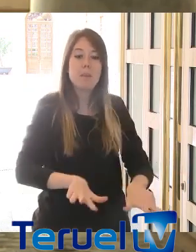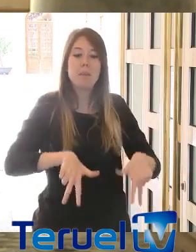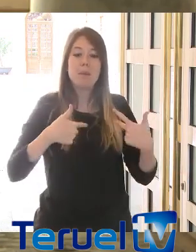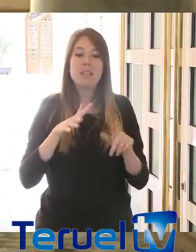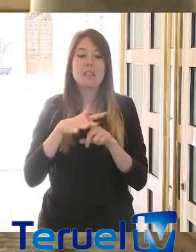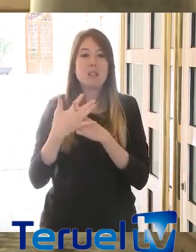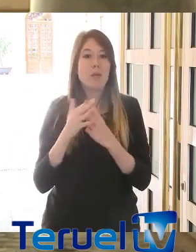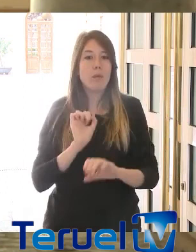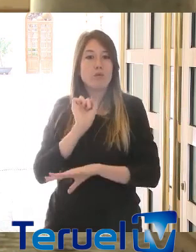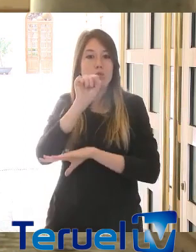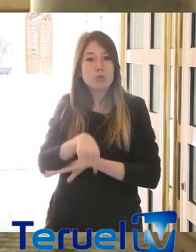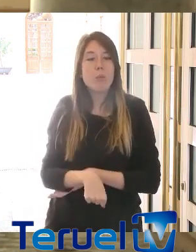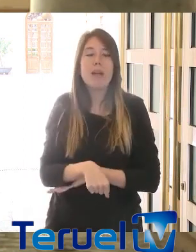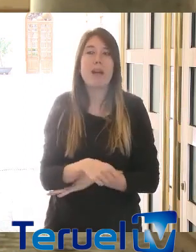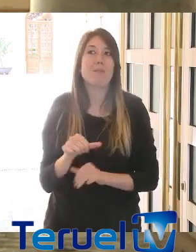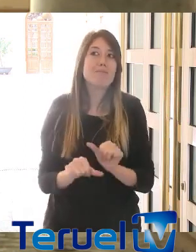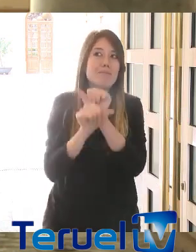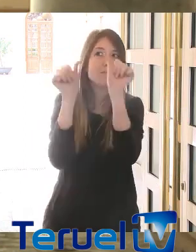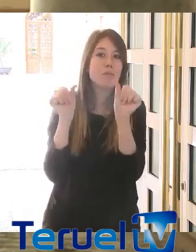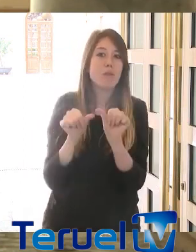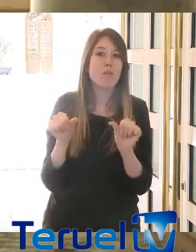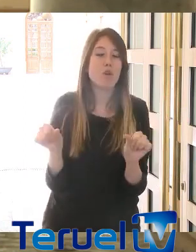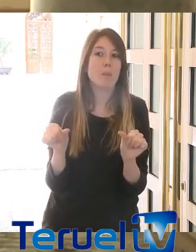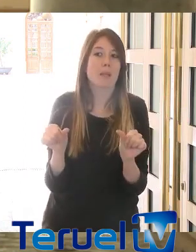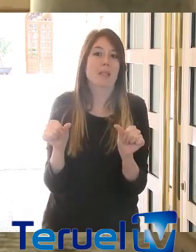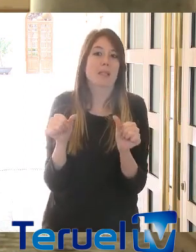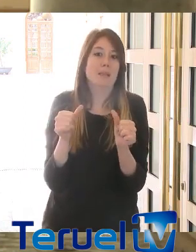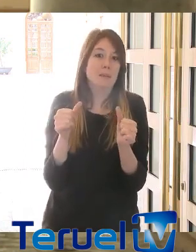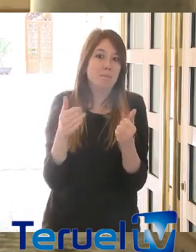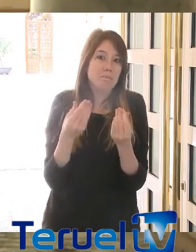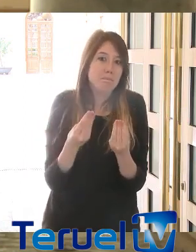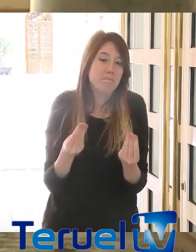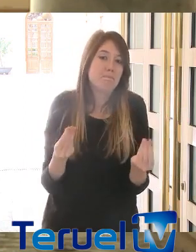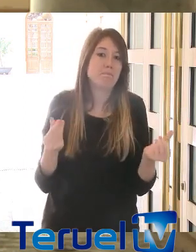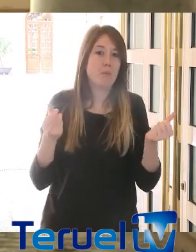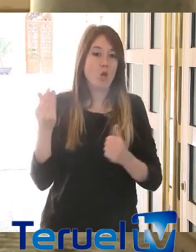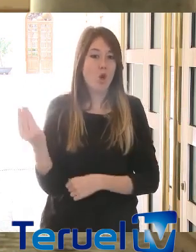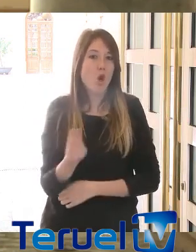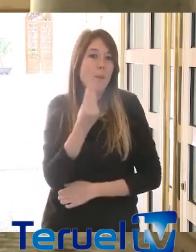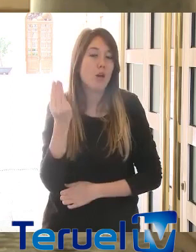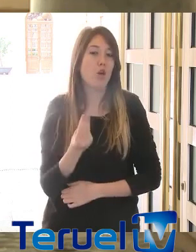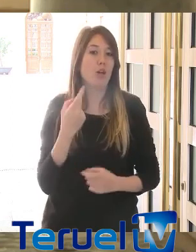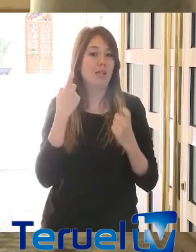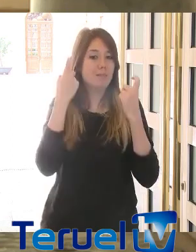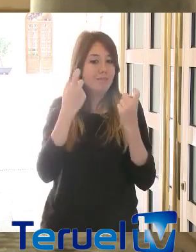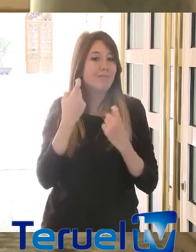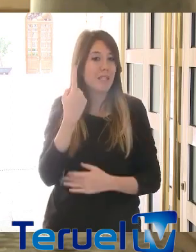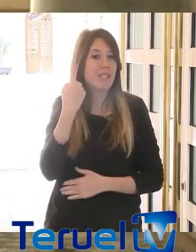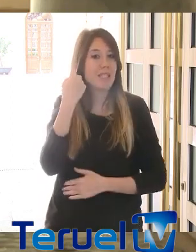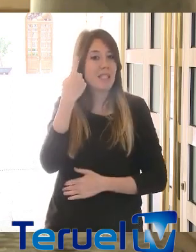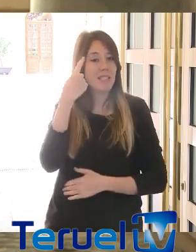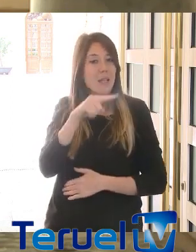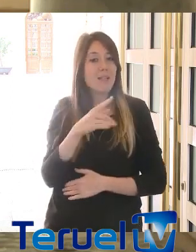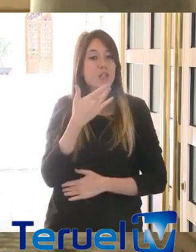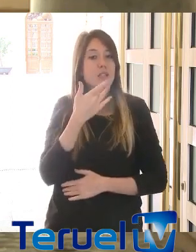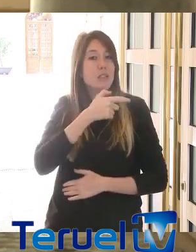global y que es mundial, de una manera lo mejor posible, sabiendo que cuanto